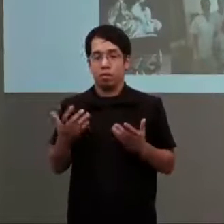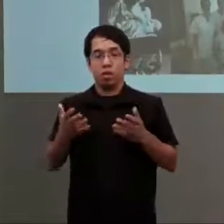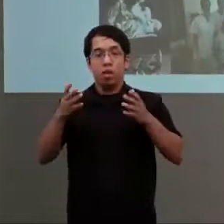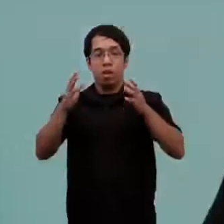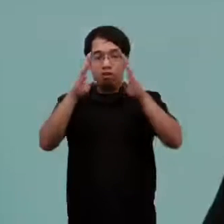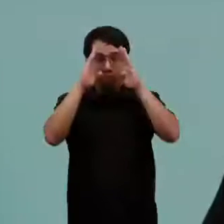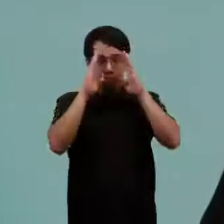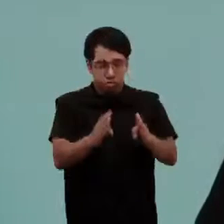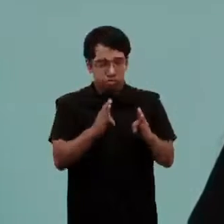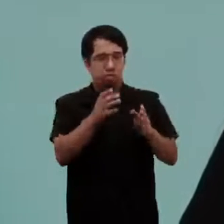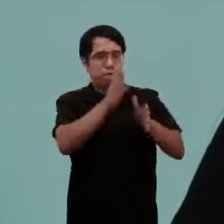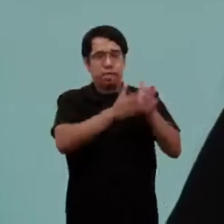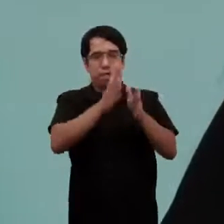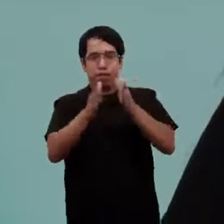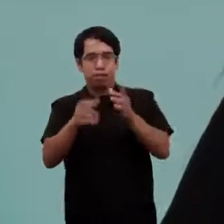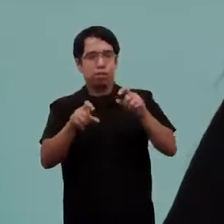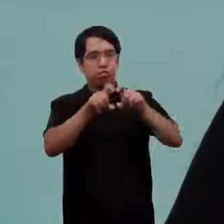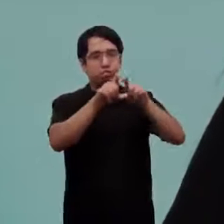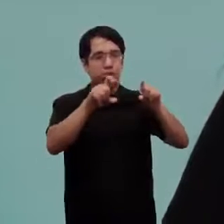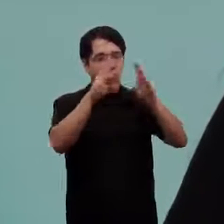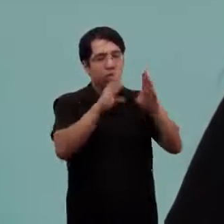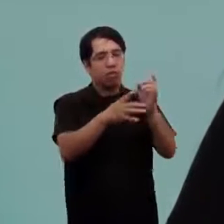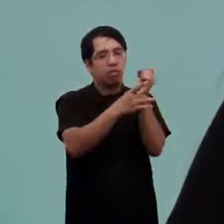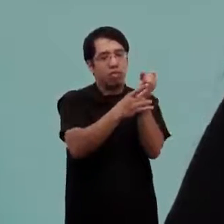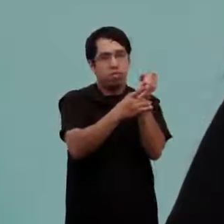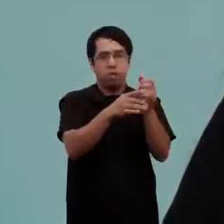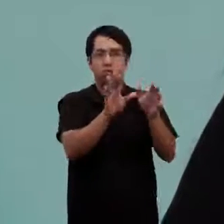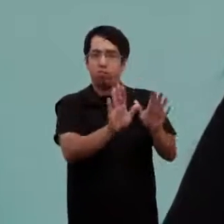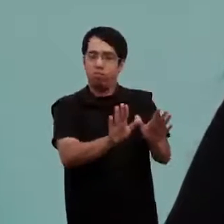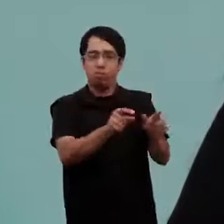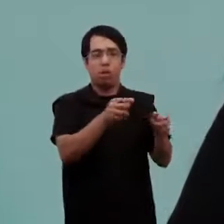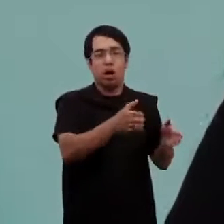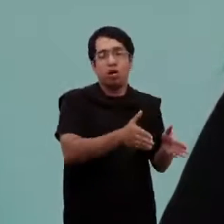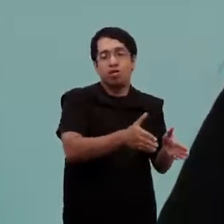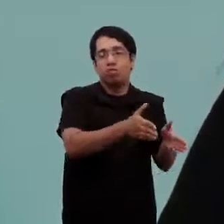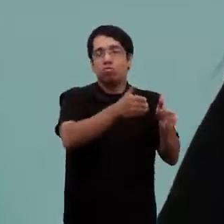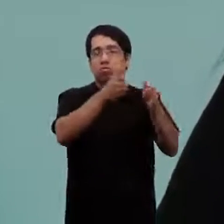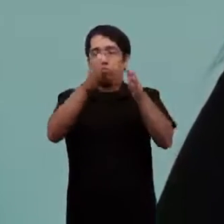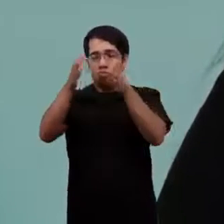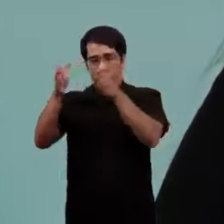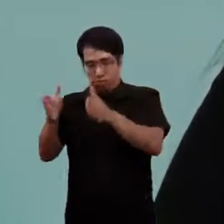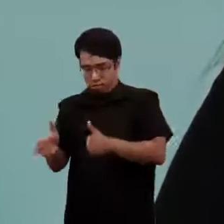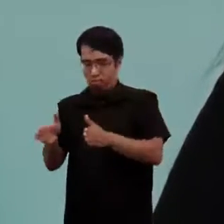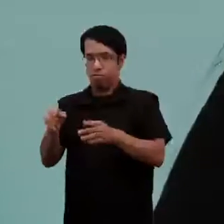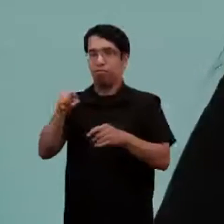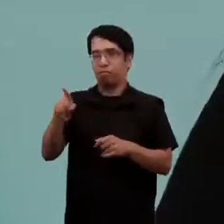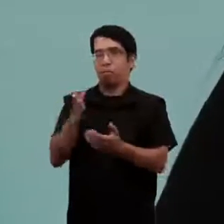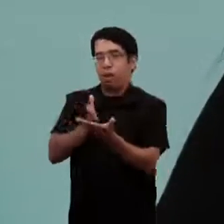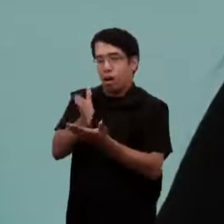con el área de rehabilitación y clínica médica, y también otro eje de atención directa tiene que ver